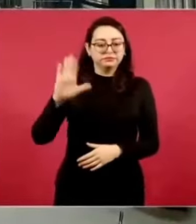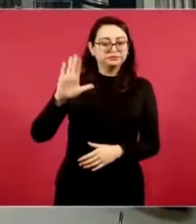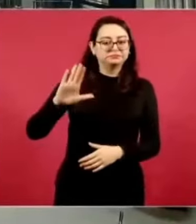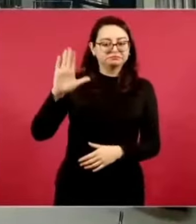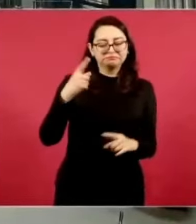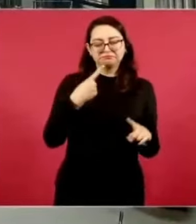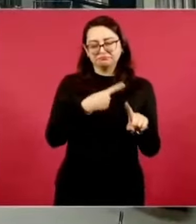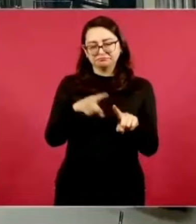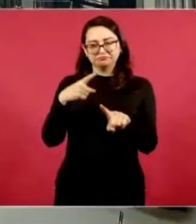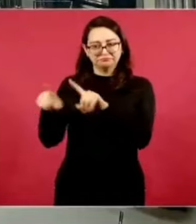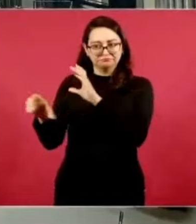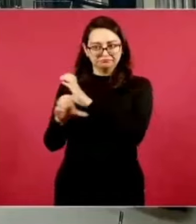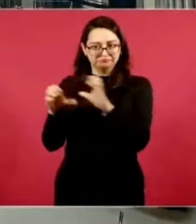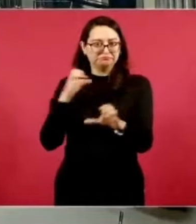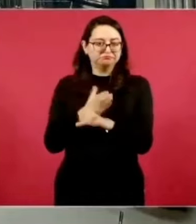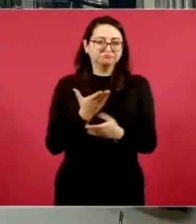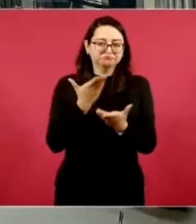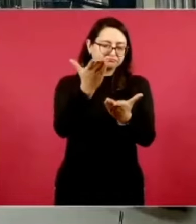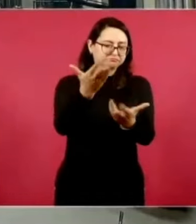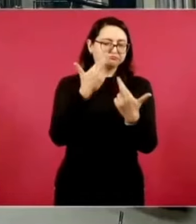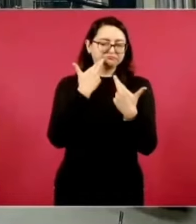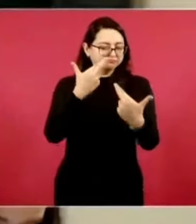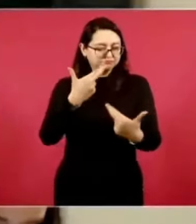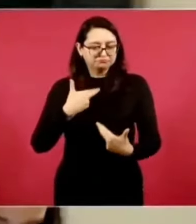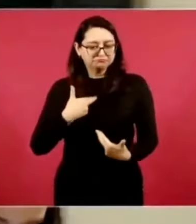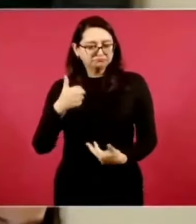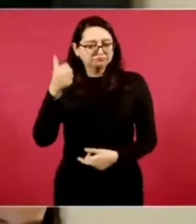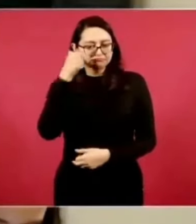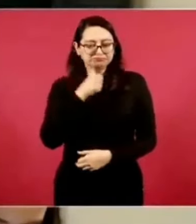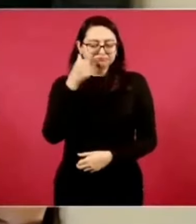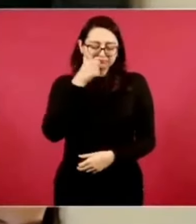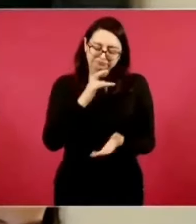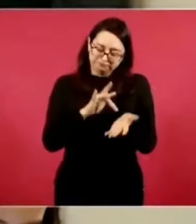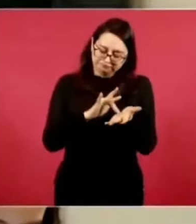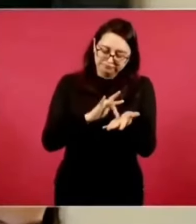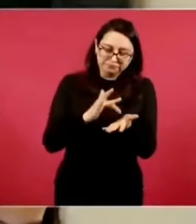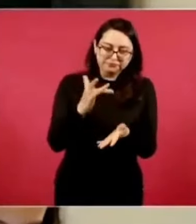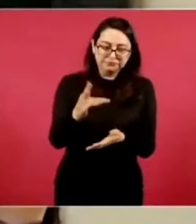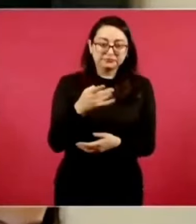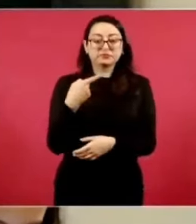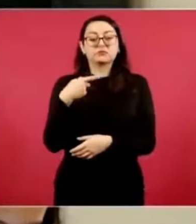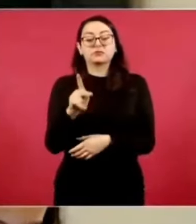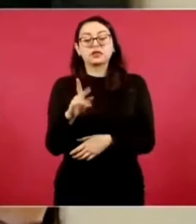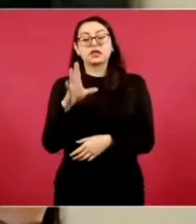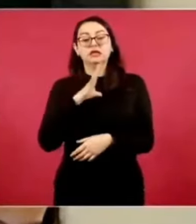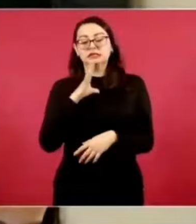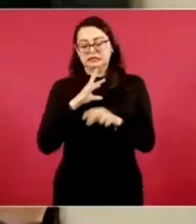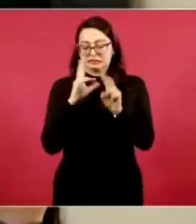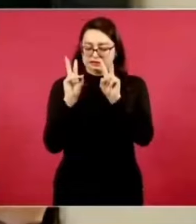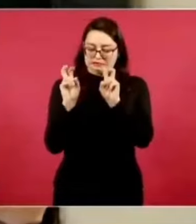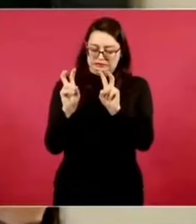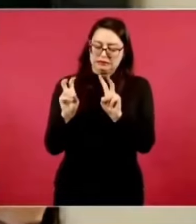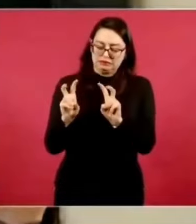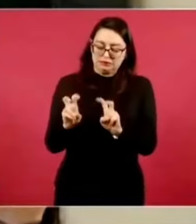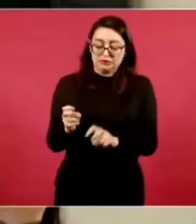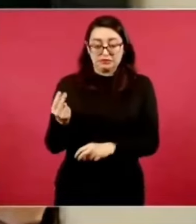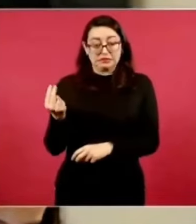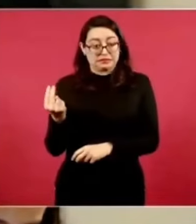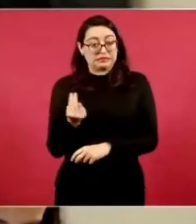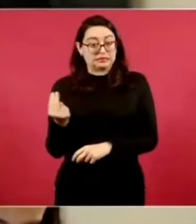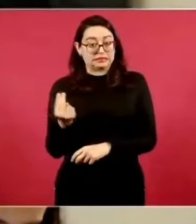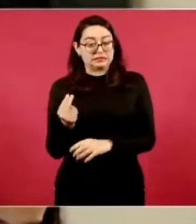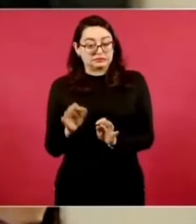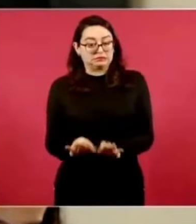de… ojalá en estas reformas que usted está planteando la Constitución, algunos temas, por ejemplo, la situación de